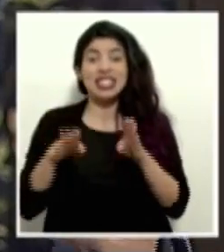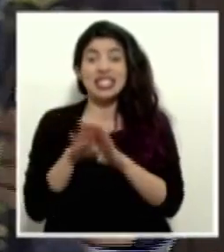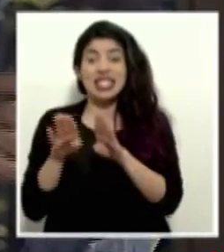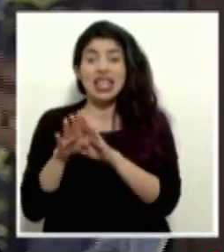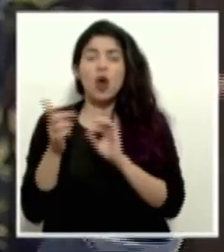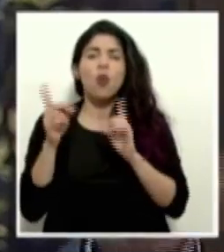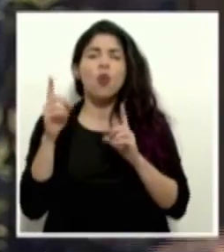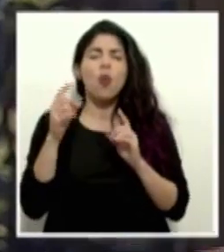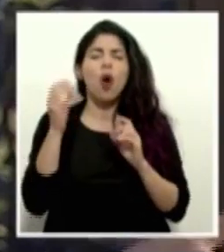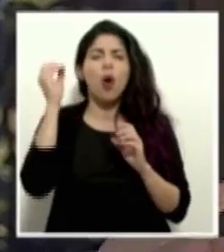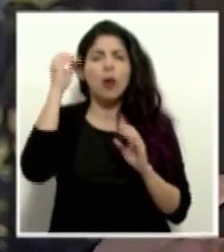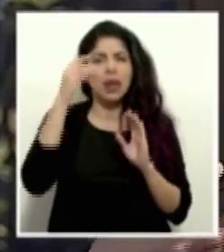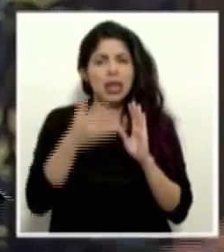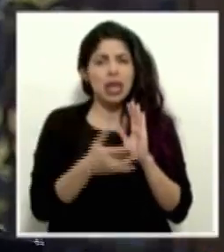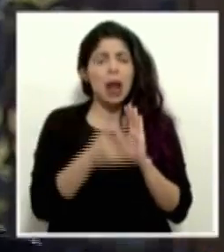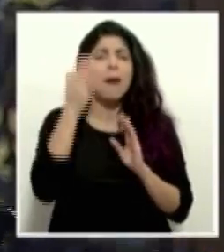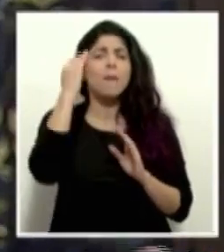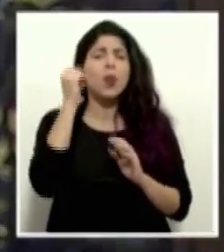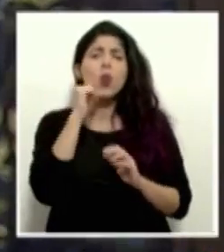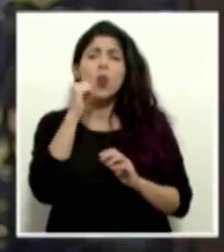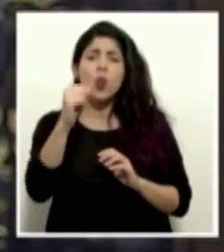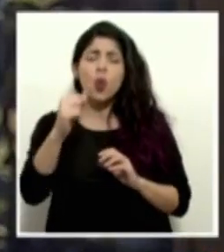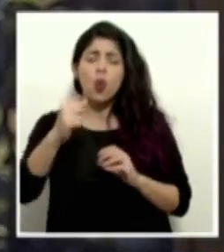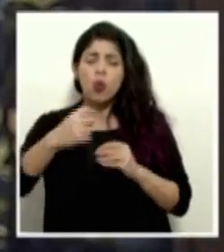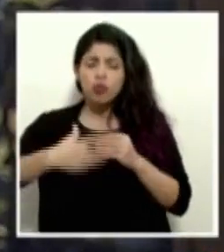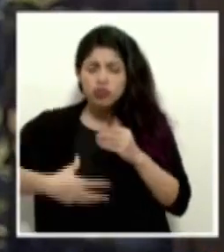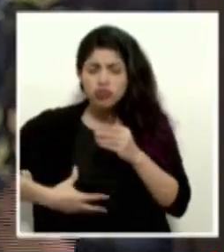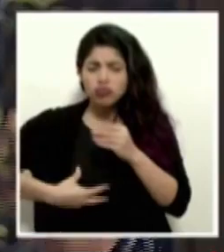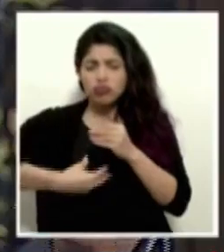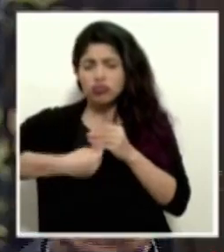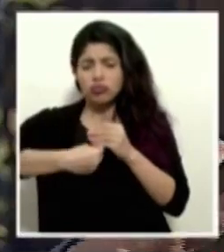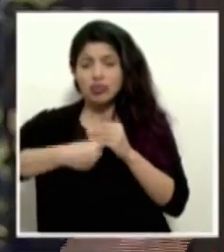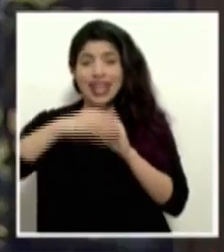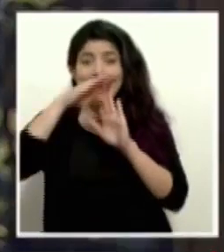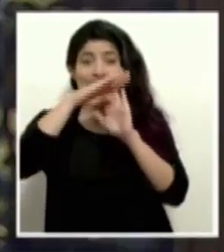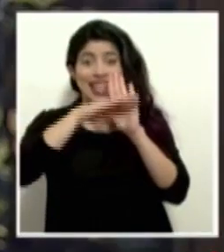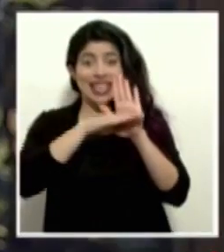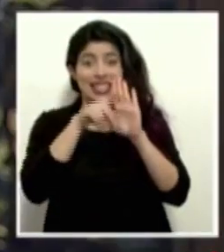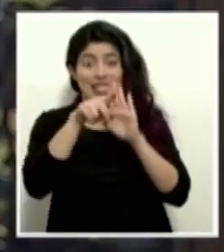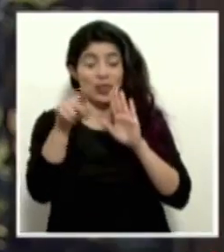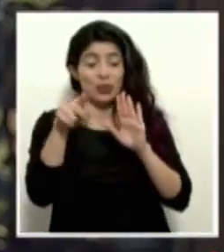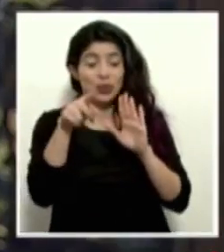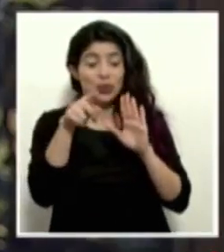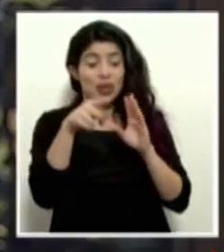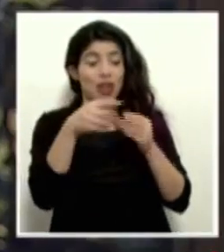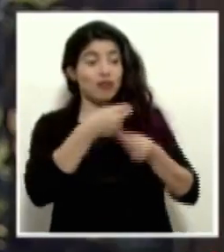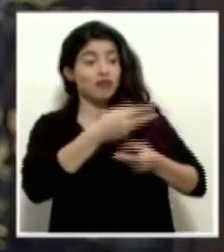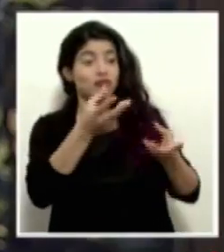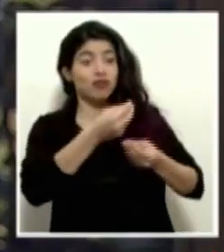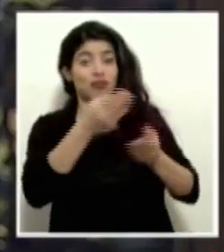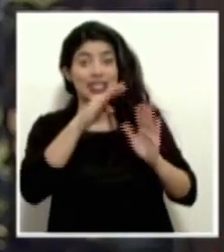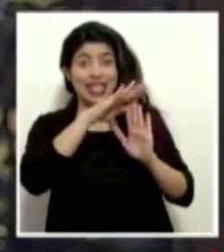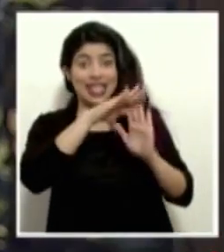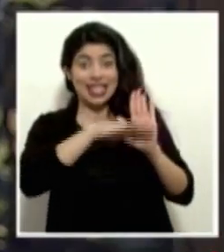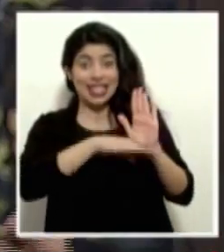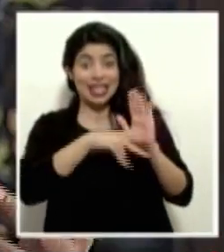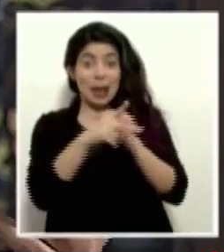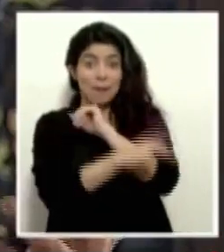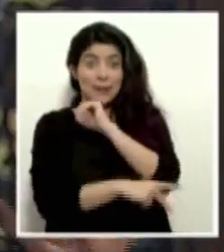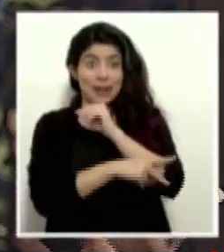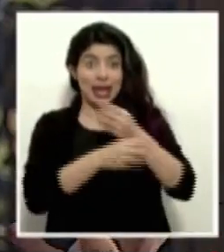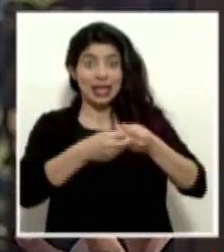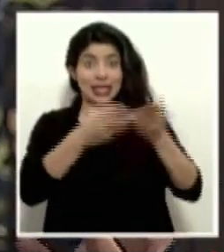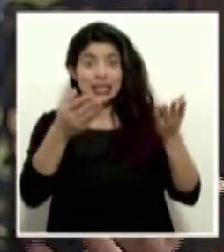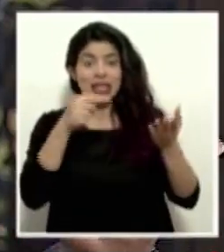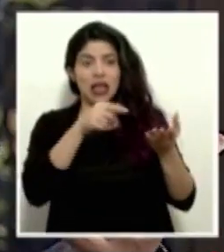cierres? ¿Y por qué no se publican adicional a la lista que ustedes vienen aquí a darnos en conferencia de prensa al país